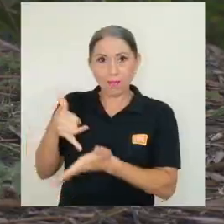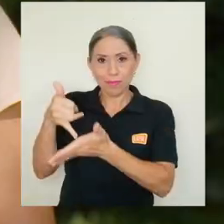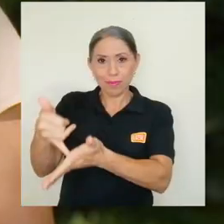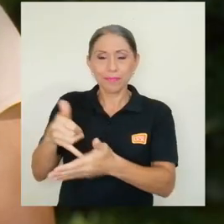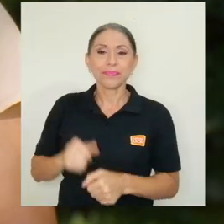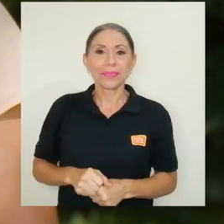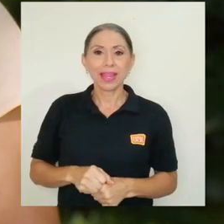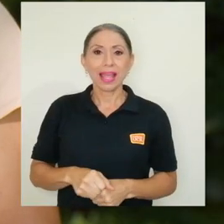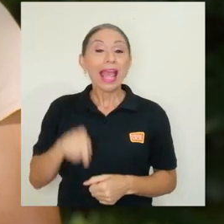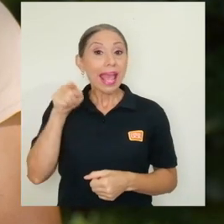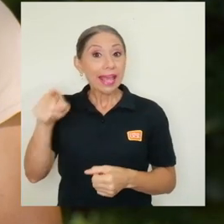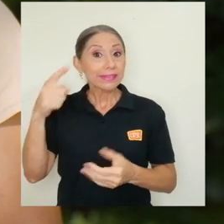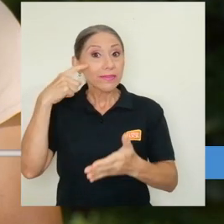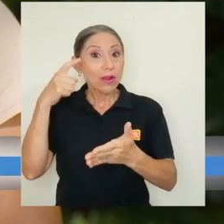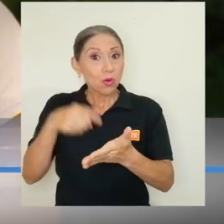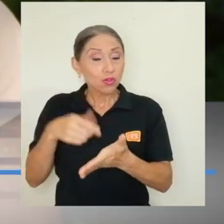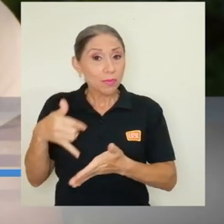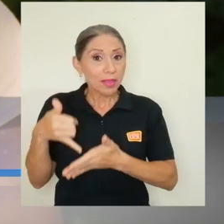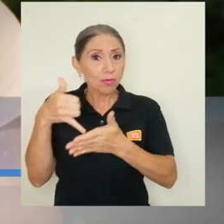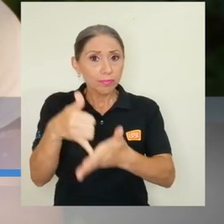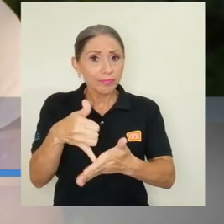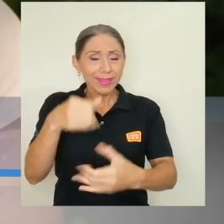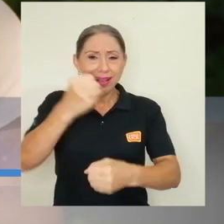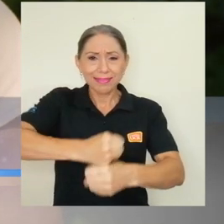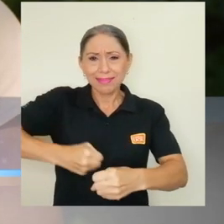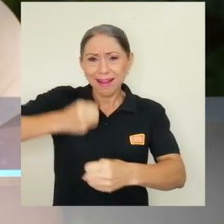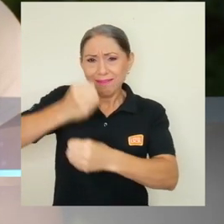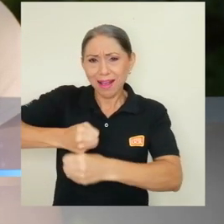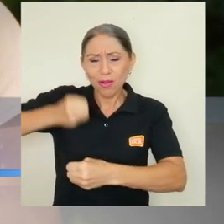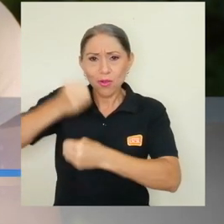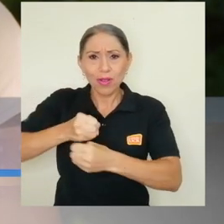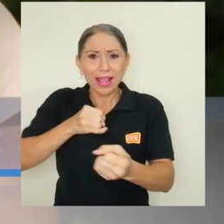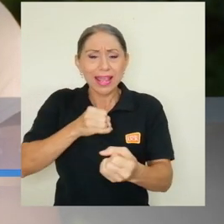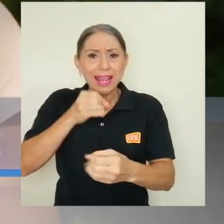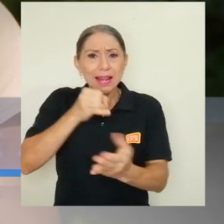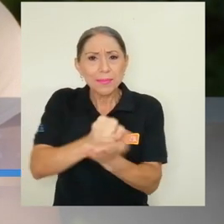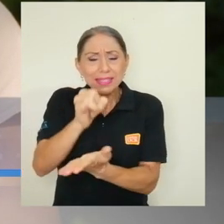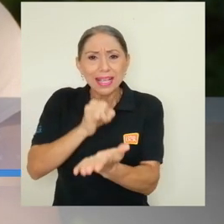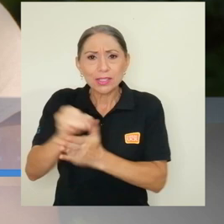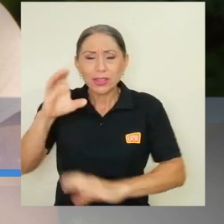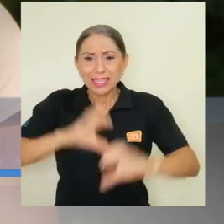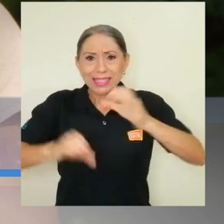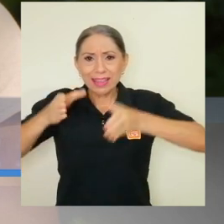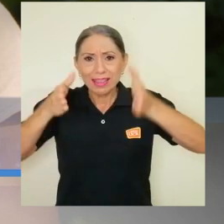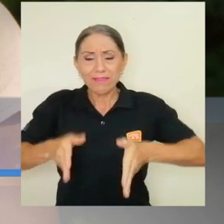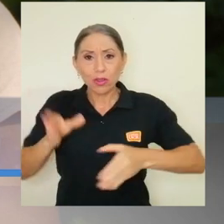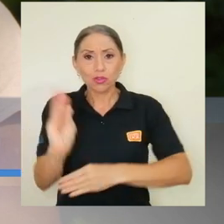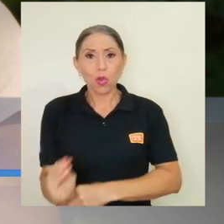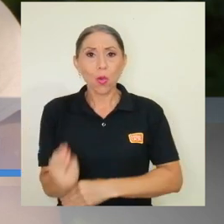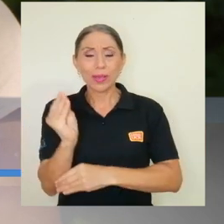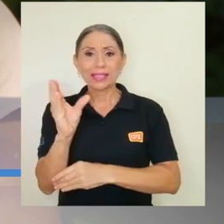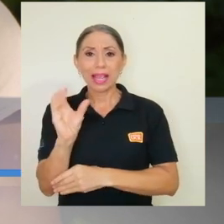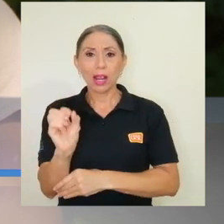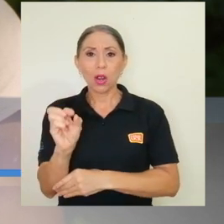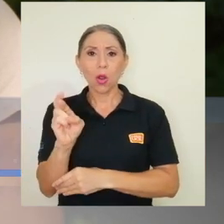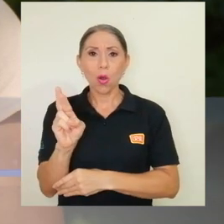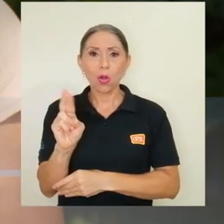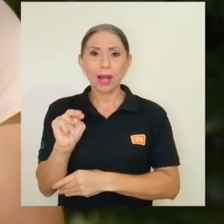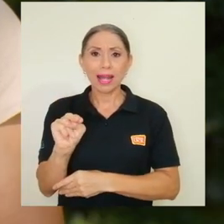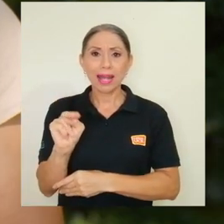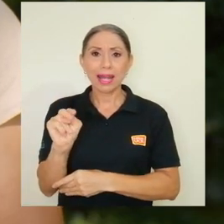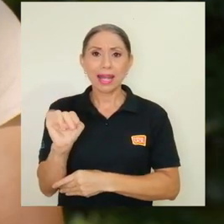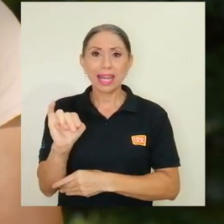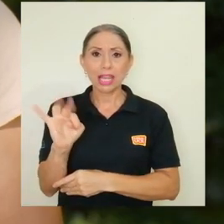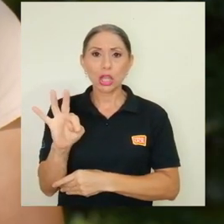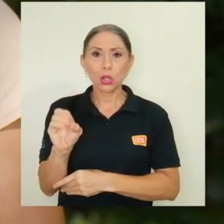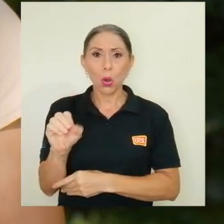Es un reconocimiento al trabajo y la investigación de científicos jóvenes en ornitología en América y en este caso